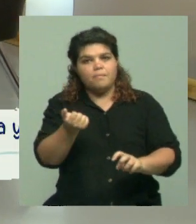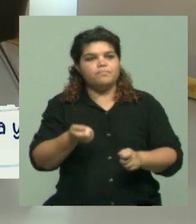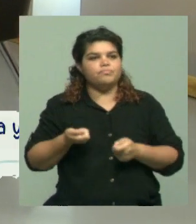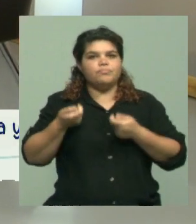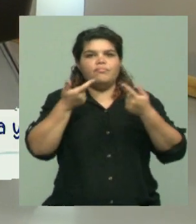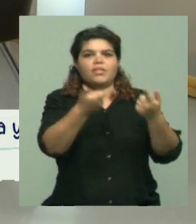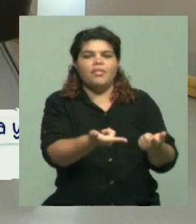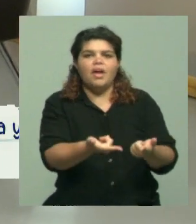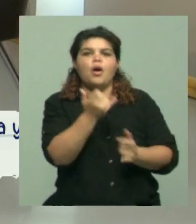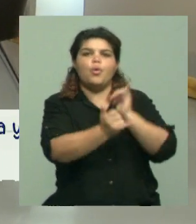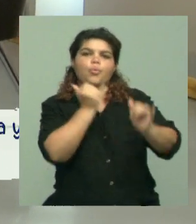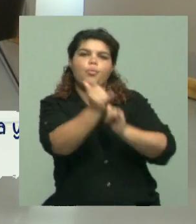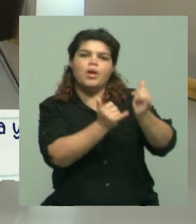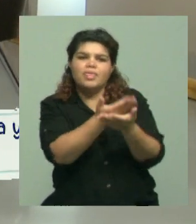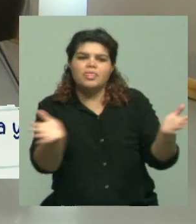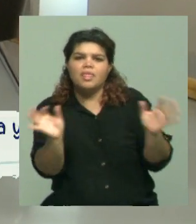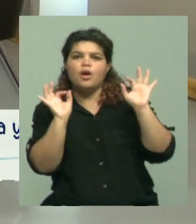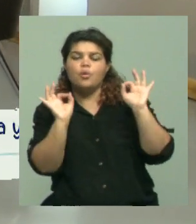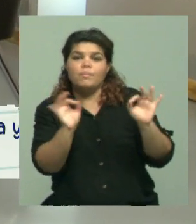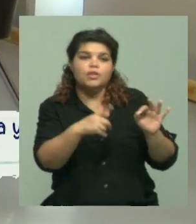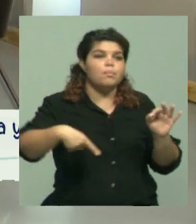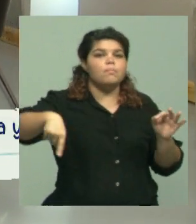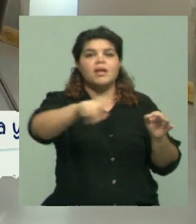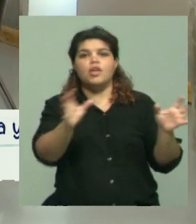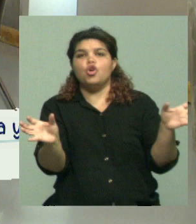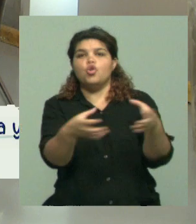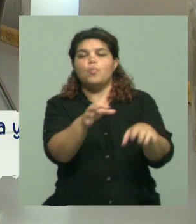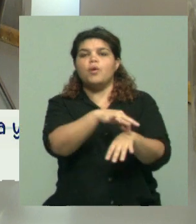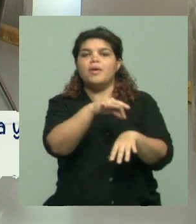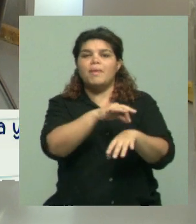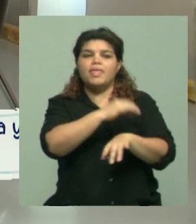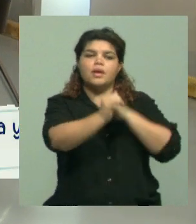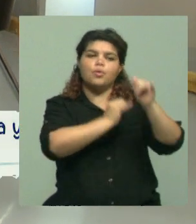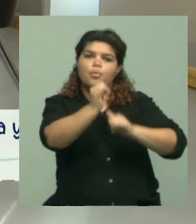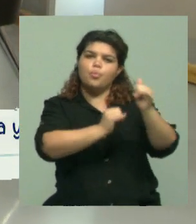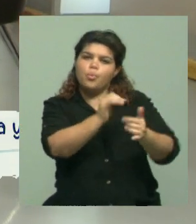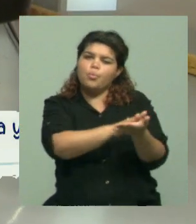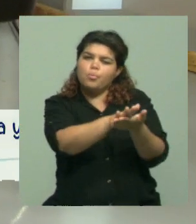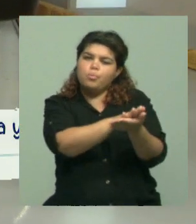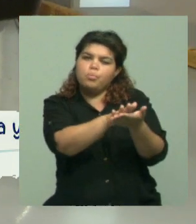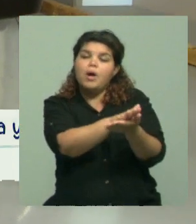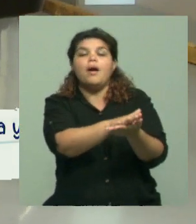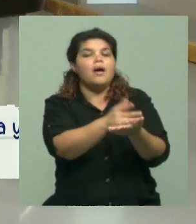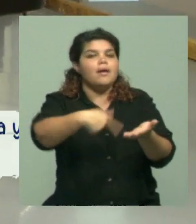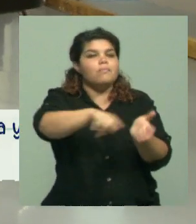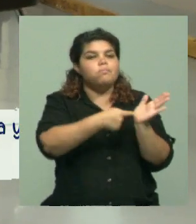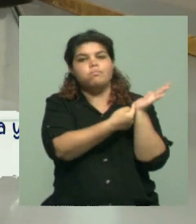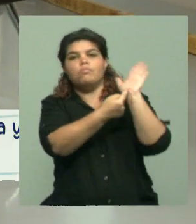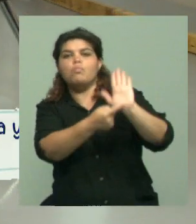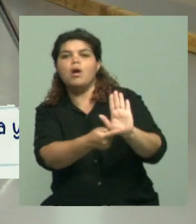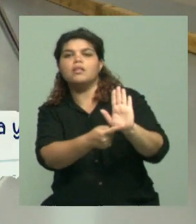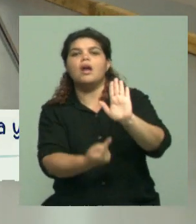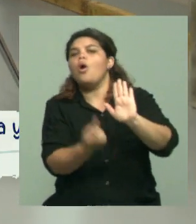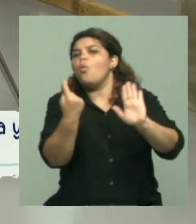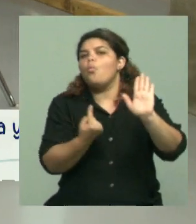a la etapa diagnóstica, hacia el sector diagnóstico, ¿no? Entonces, sensibilizamos a la población médica y les mostramos qué herramientas